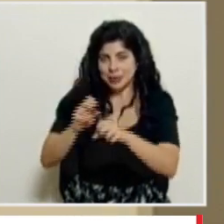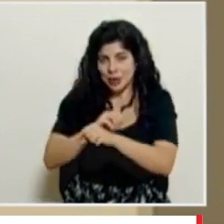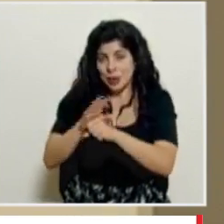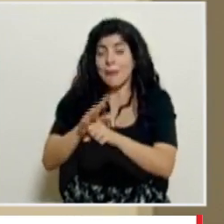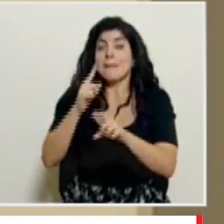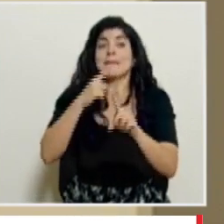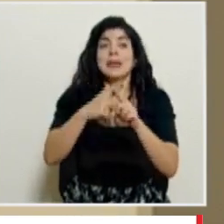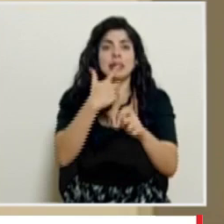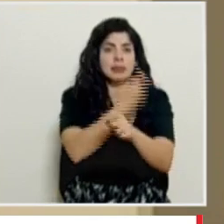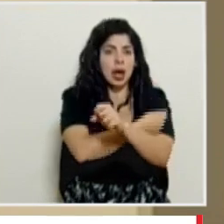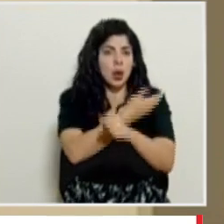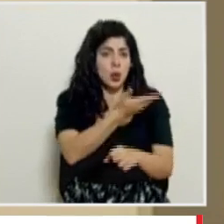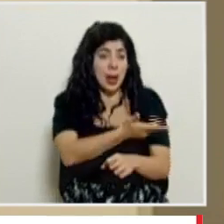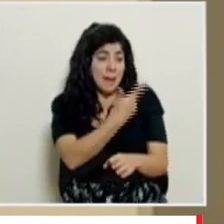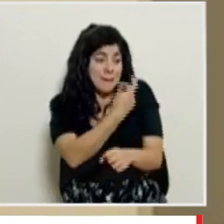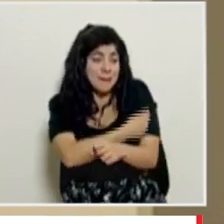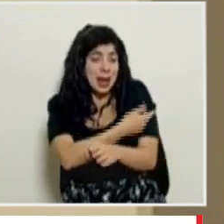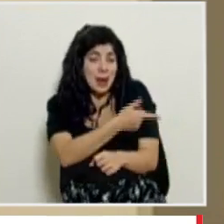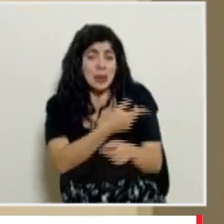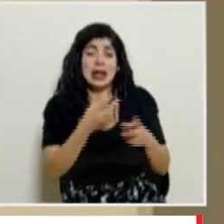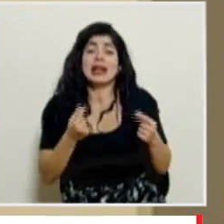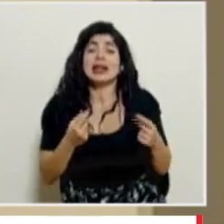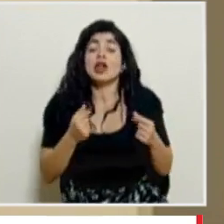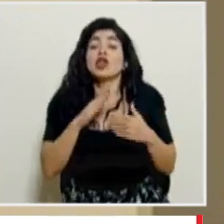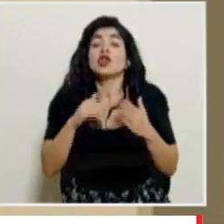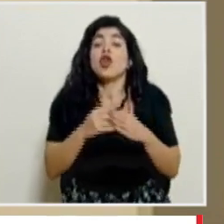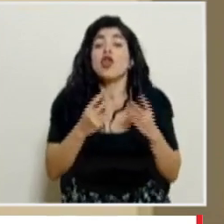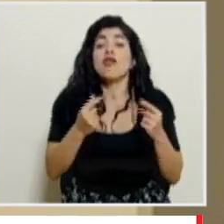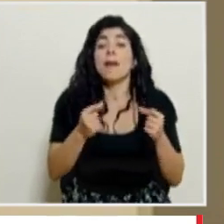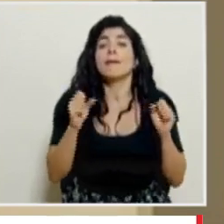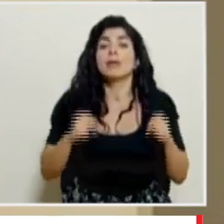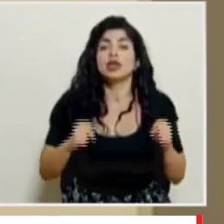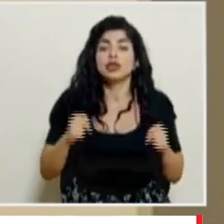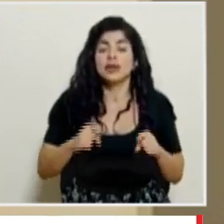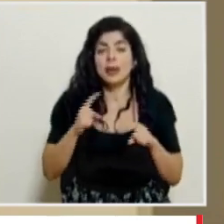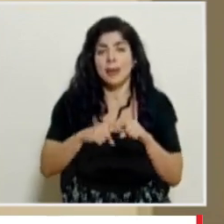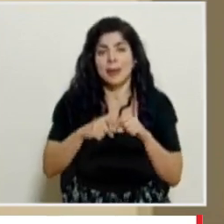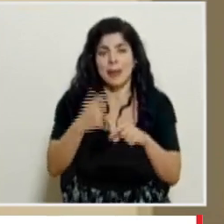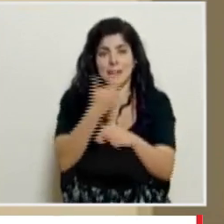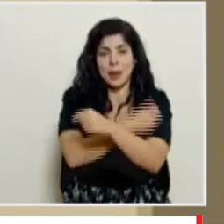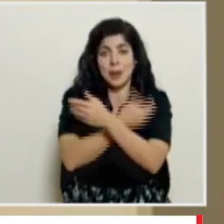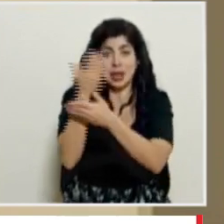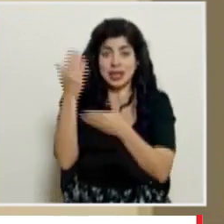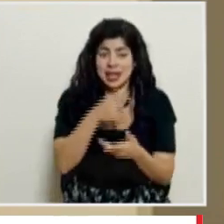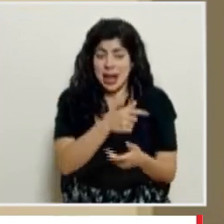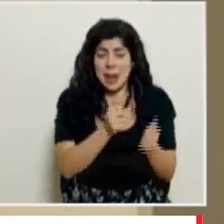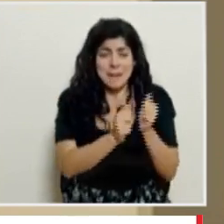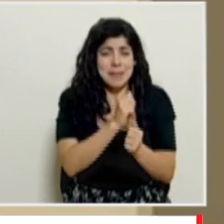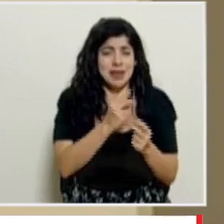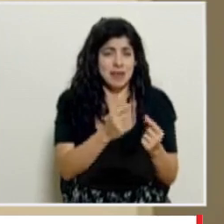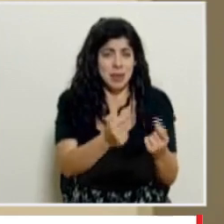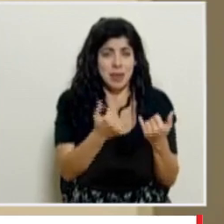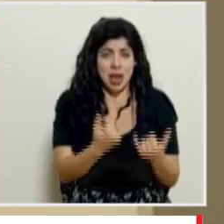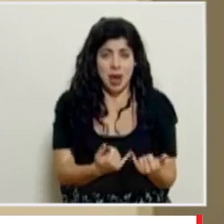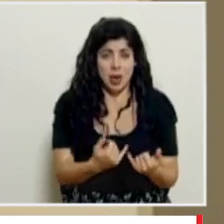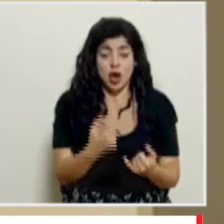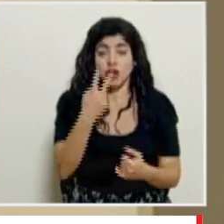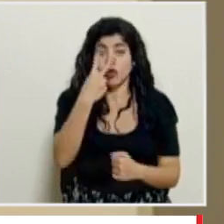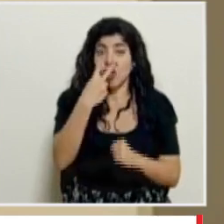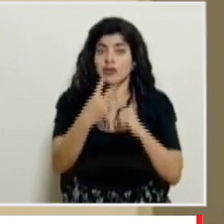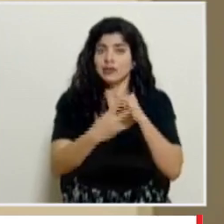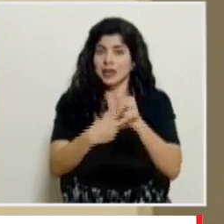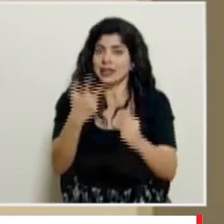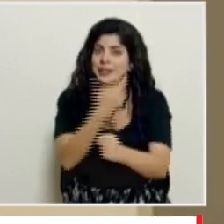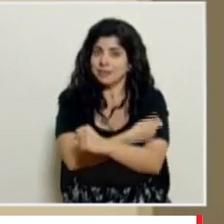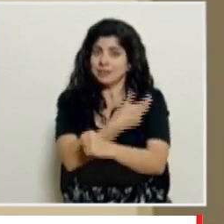vacunación el proceso de vacunación va lo más rápido que se puede según la cantidad de vacunas que entran al país los esquemas son de dos dosis